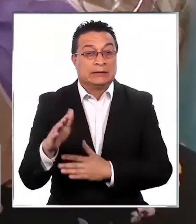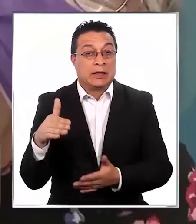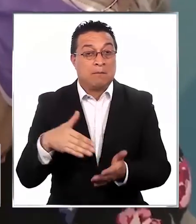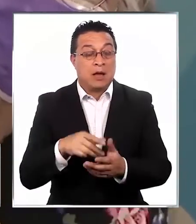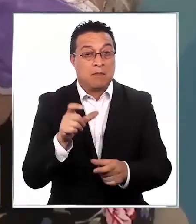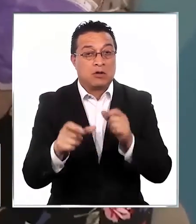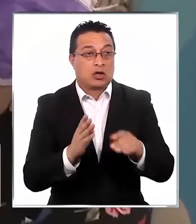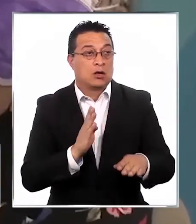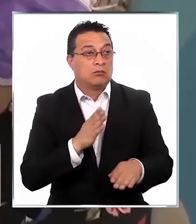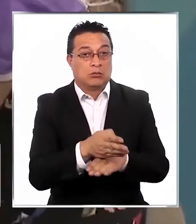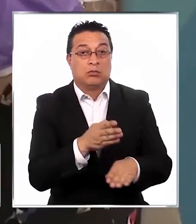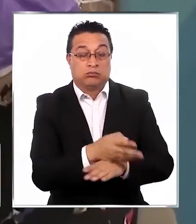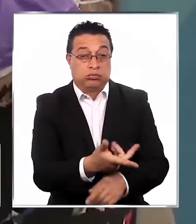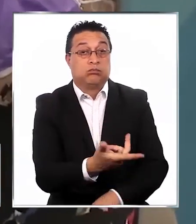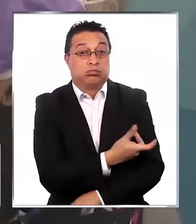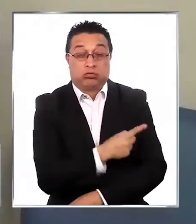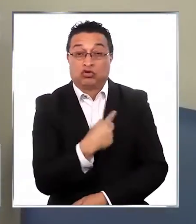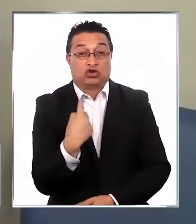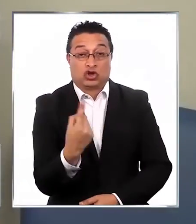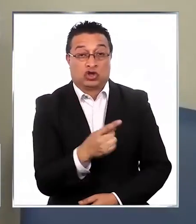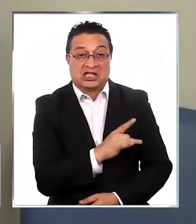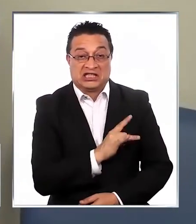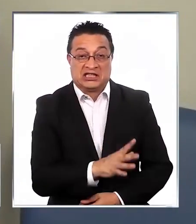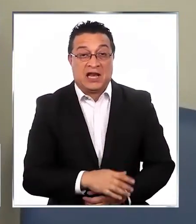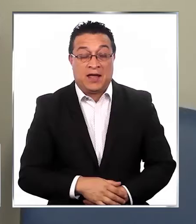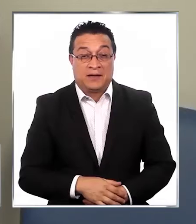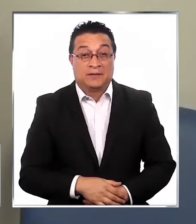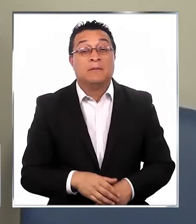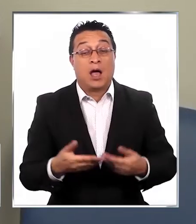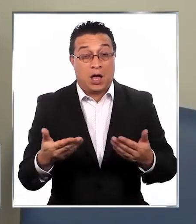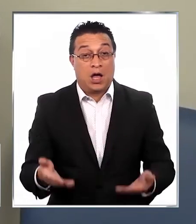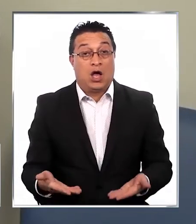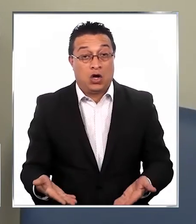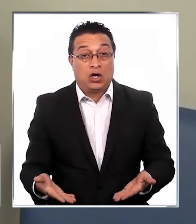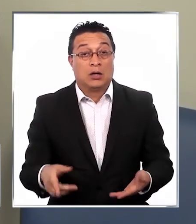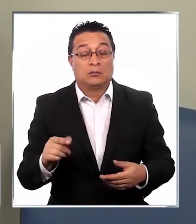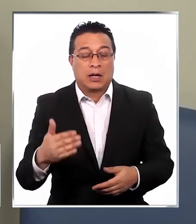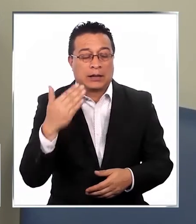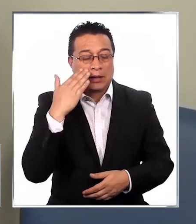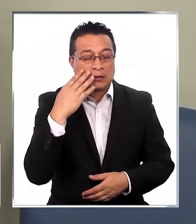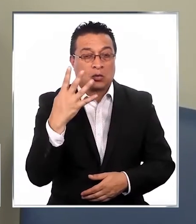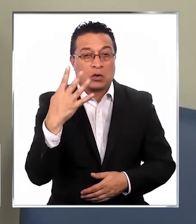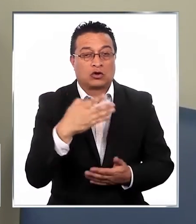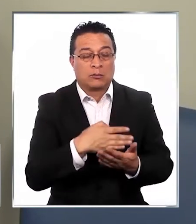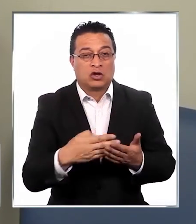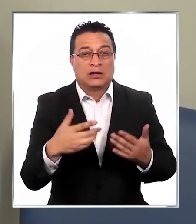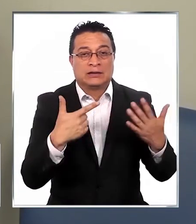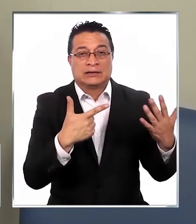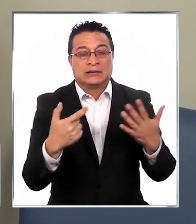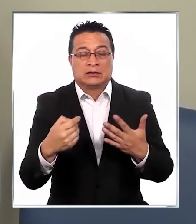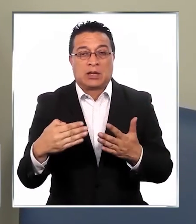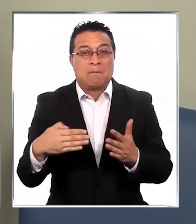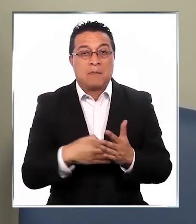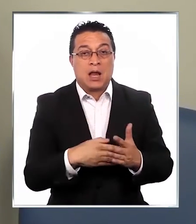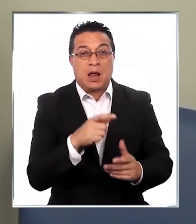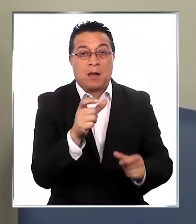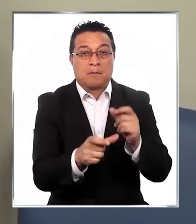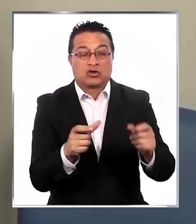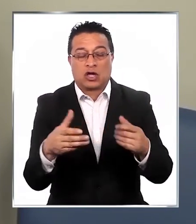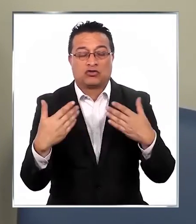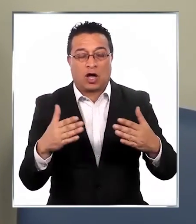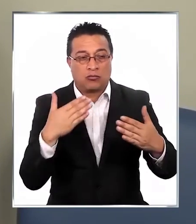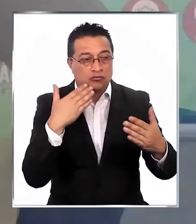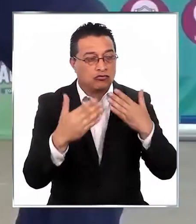.000 personas acudieron a recibir la vacuna en todo el país. A estas alturas, casi 4.700.000 personas